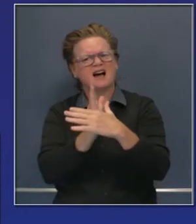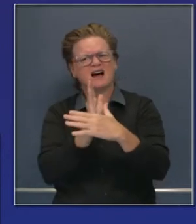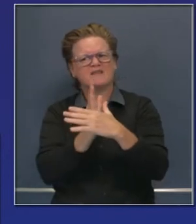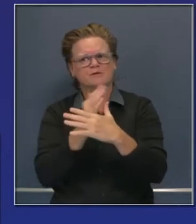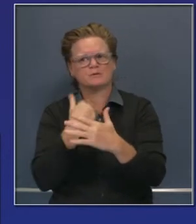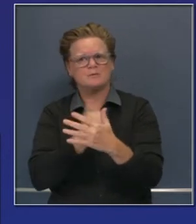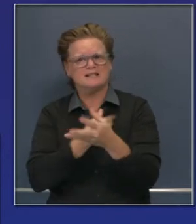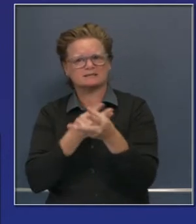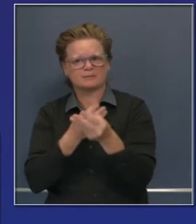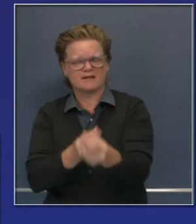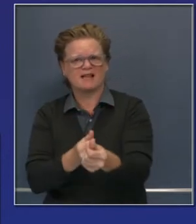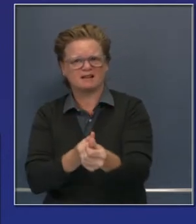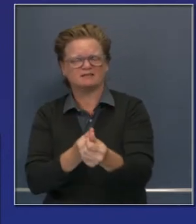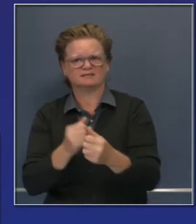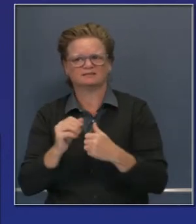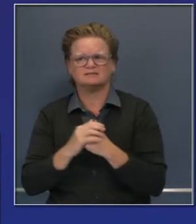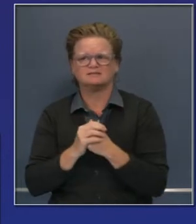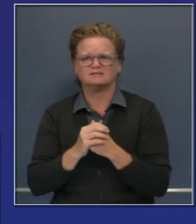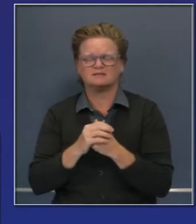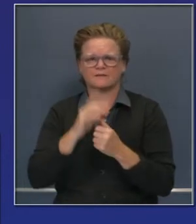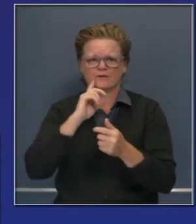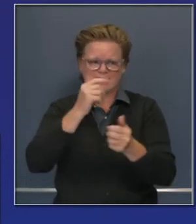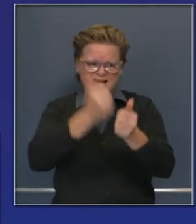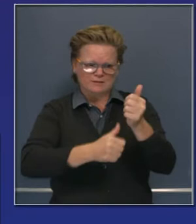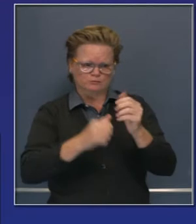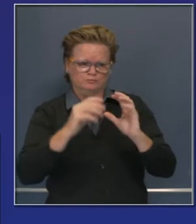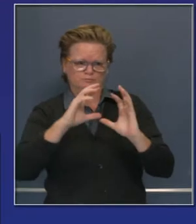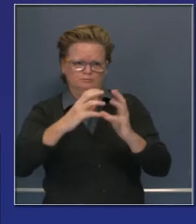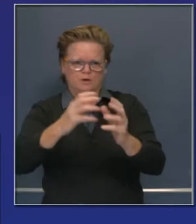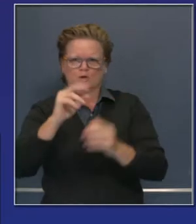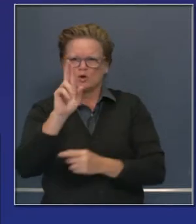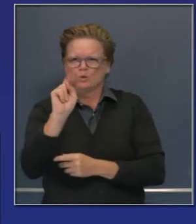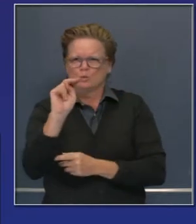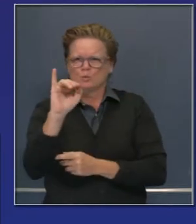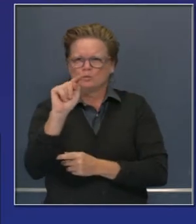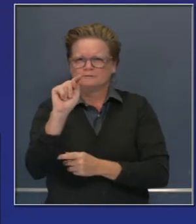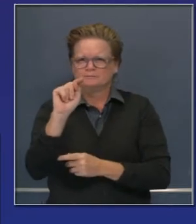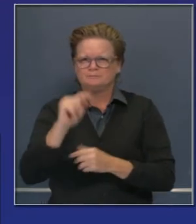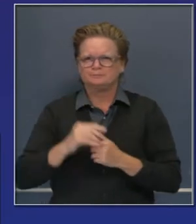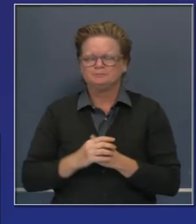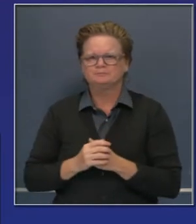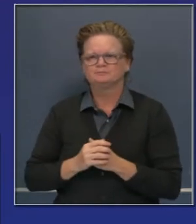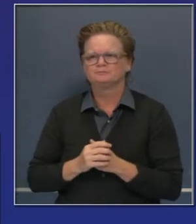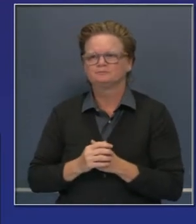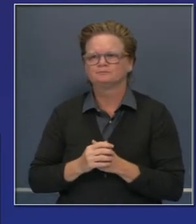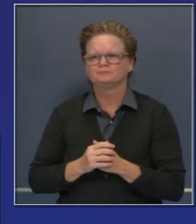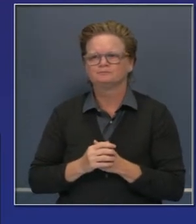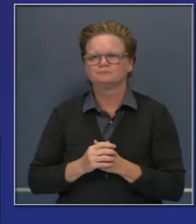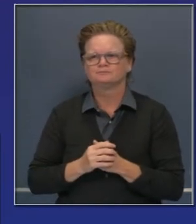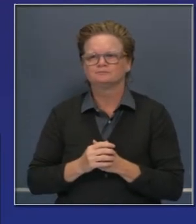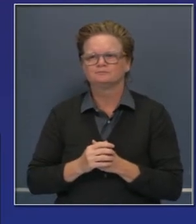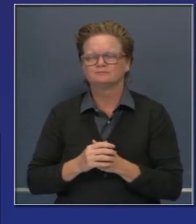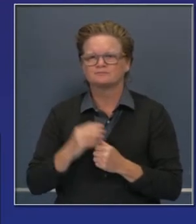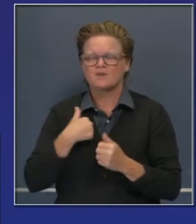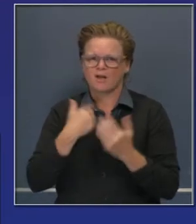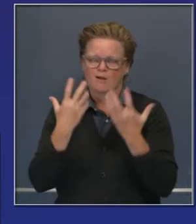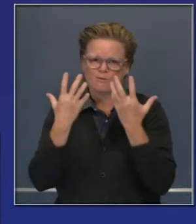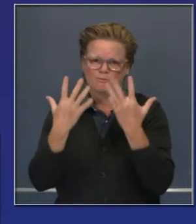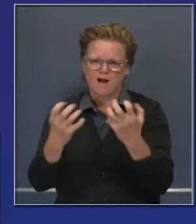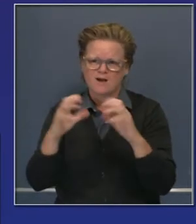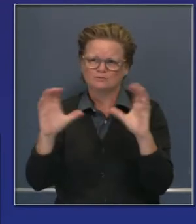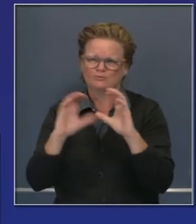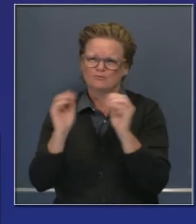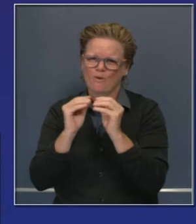de ciento treinta mil dólares por unidad. Y pensamos que podemos lograr todavía algo mejor que lo que nos